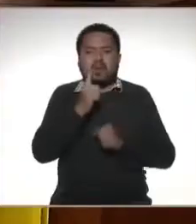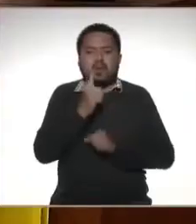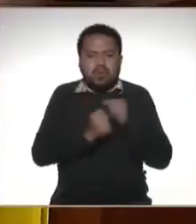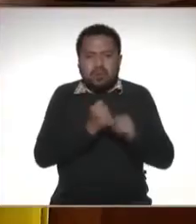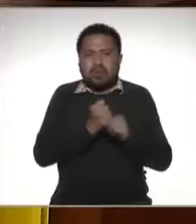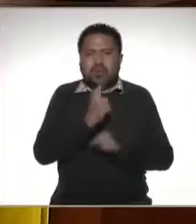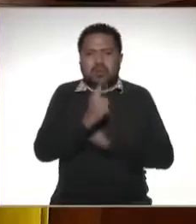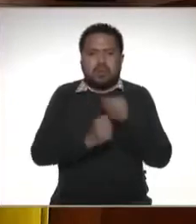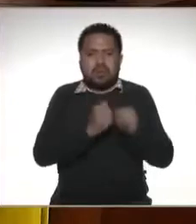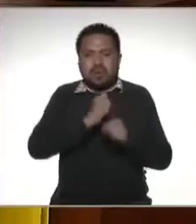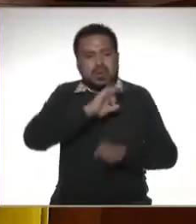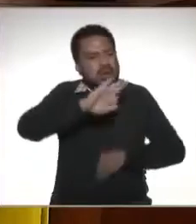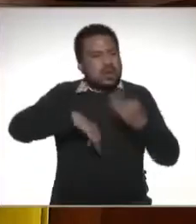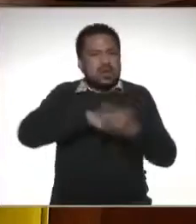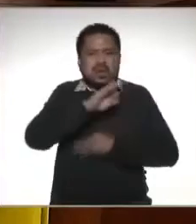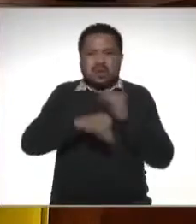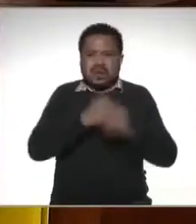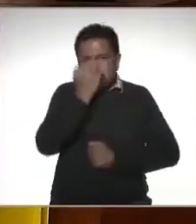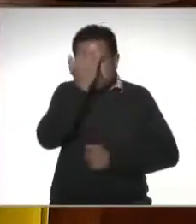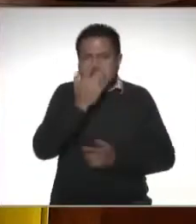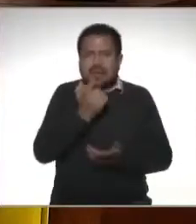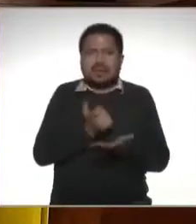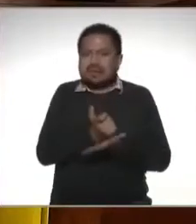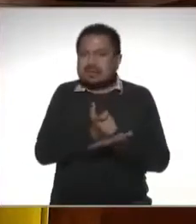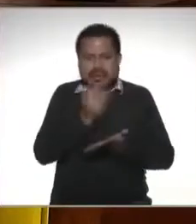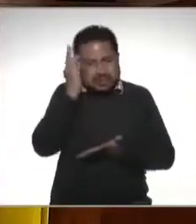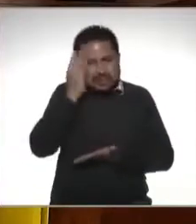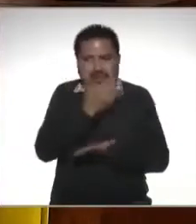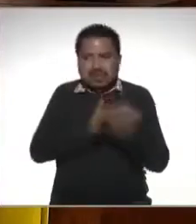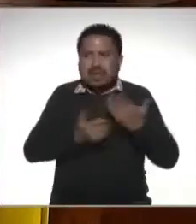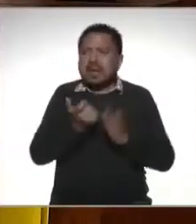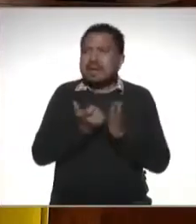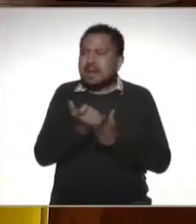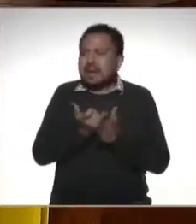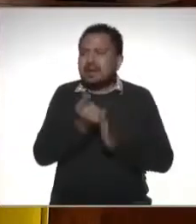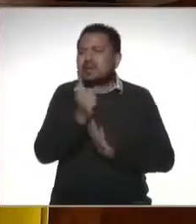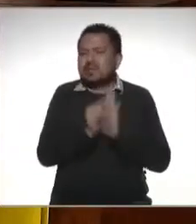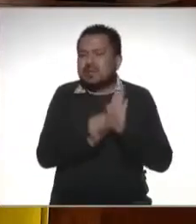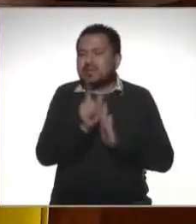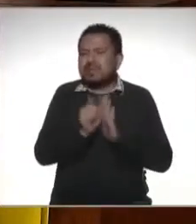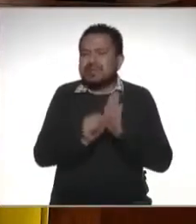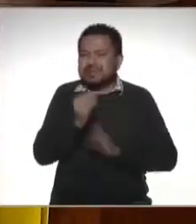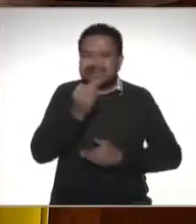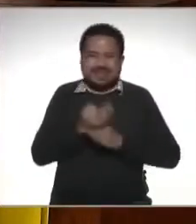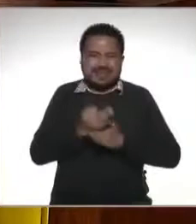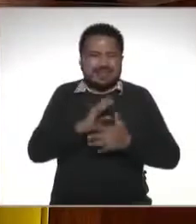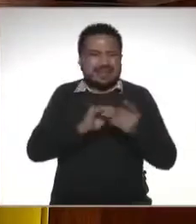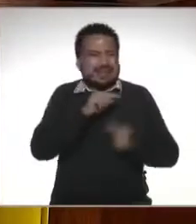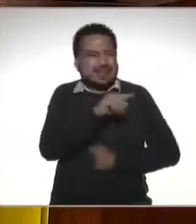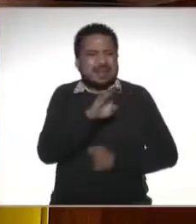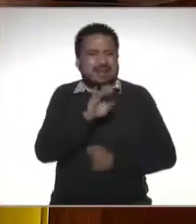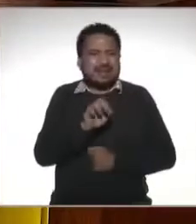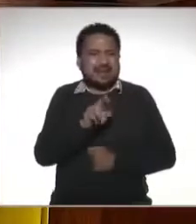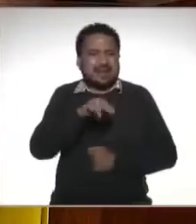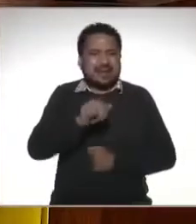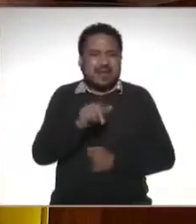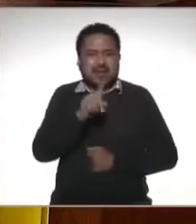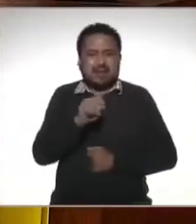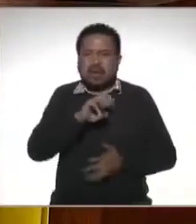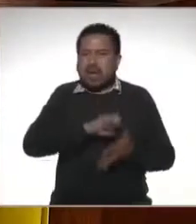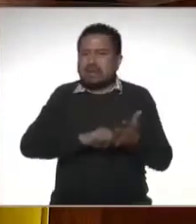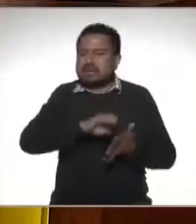anual en todas las figuras de suelos y salarios todo lo que son los pagos mensuales que bien decía Bernardo es un modelo de retención